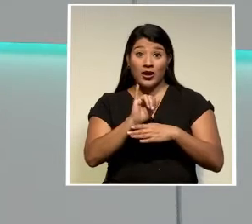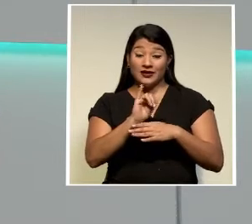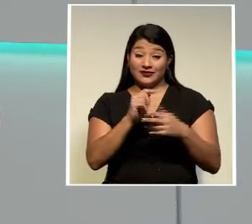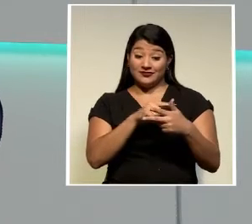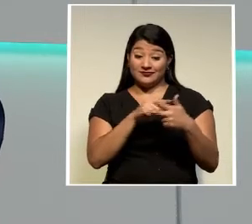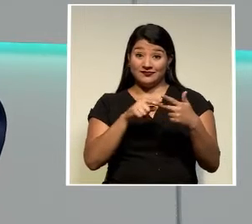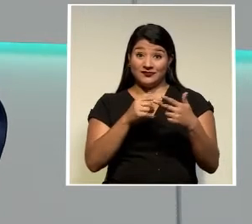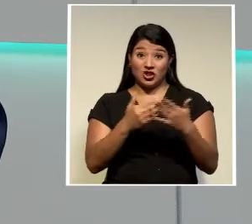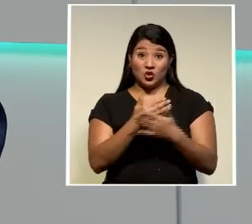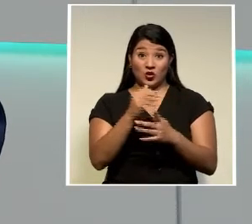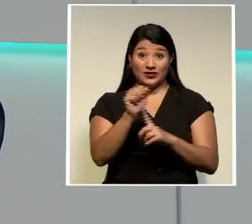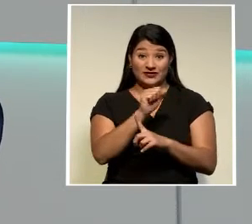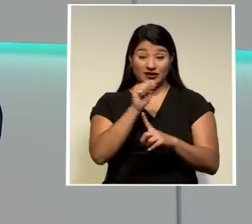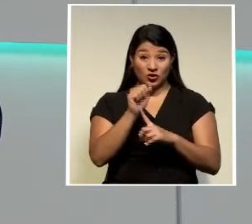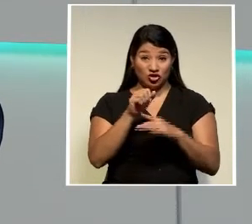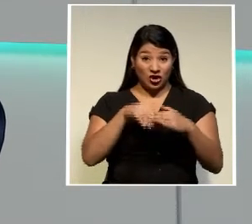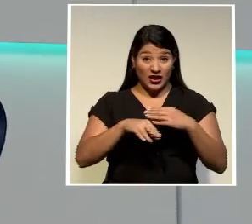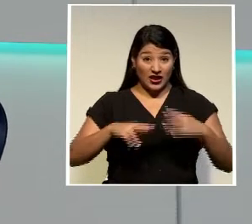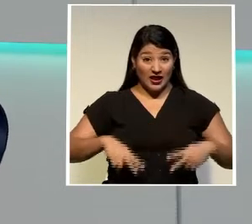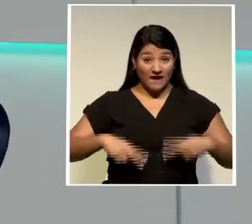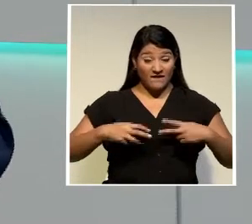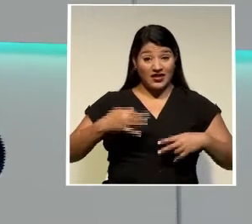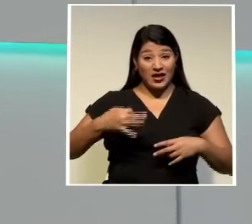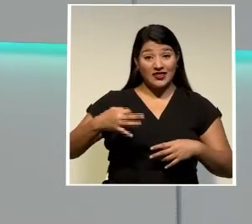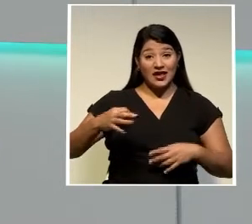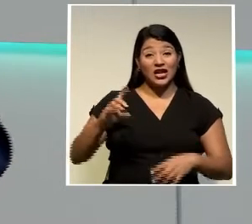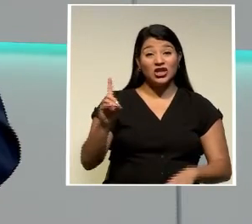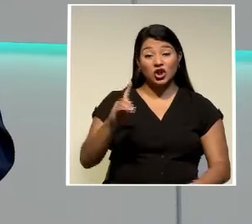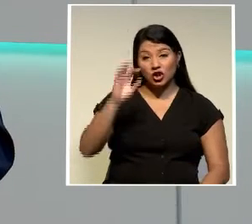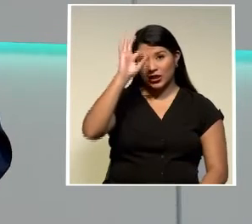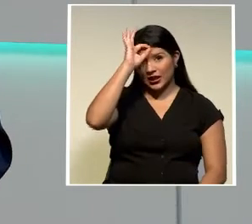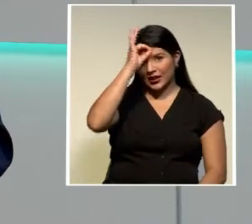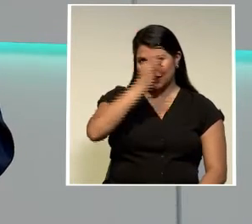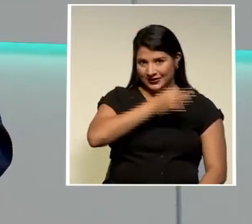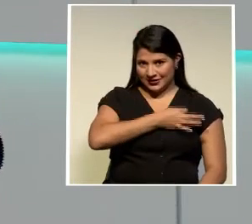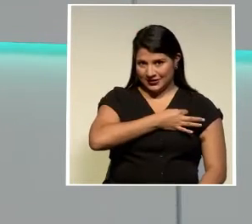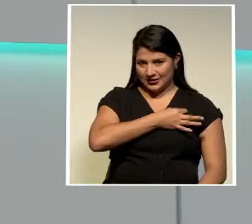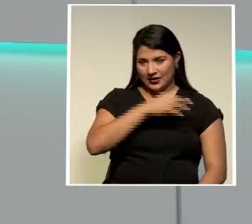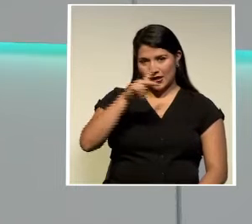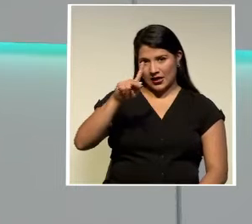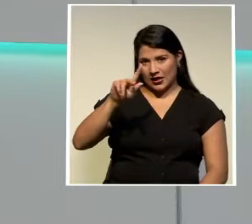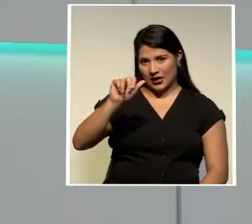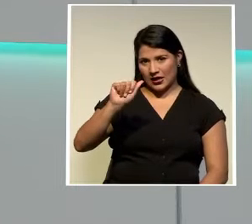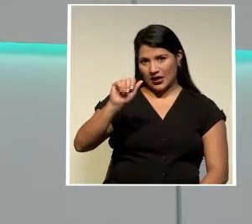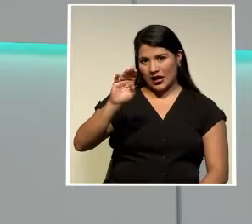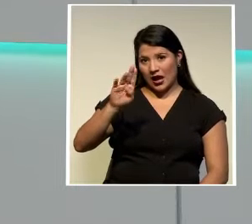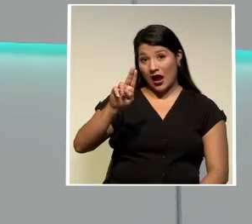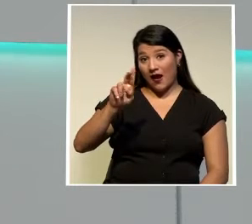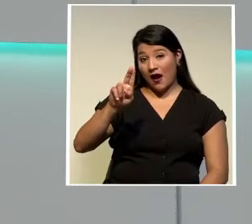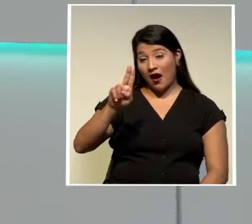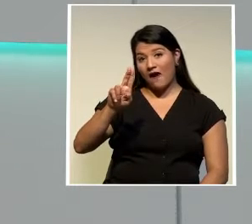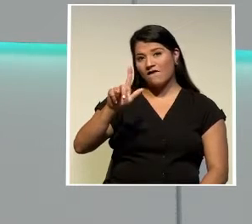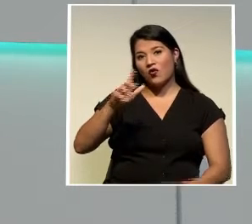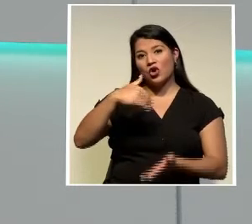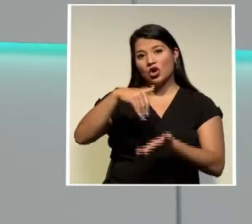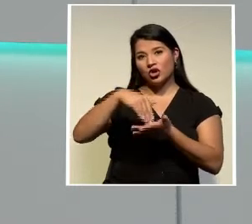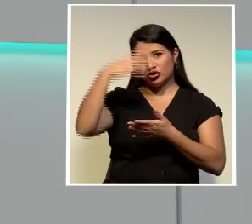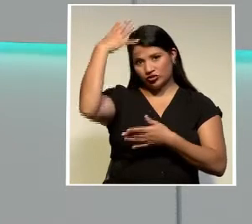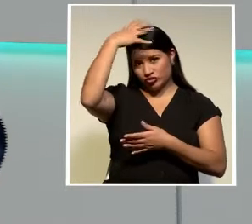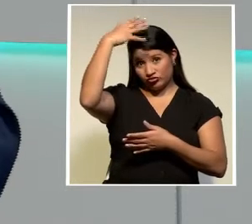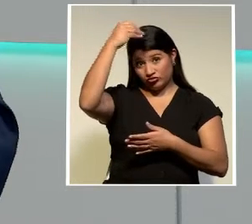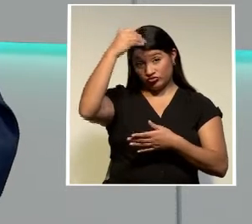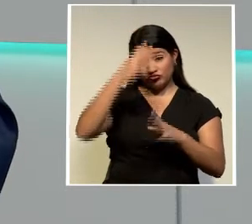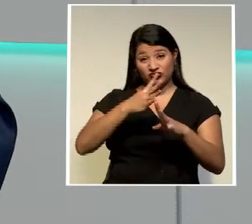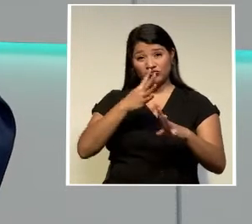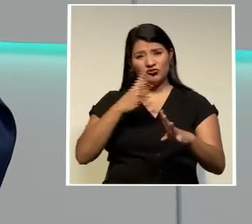postales de la vida diaria en Kabul para sacar dinero en efectivo del sistema bancario debido a la difícil